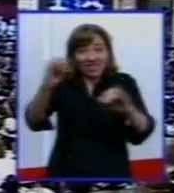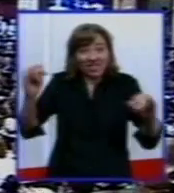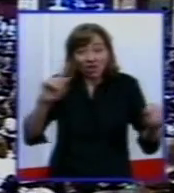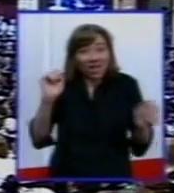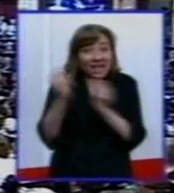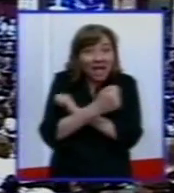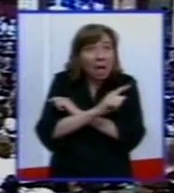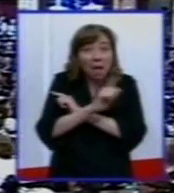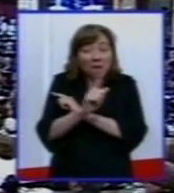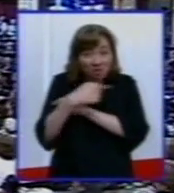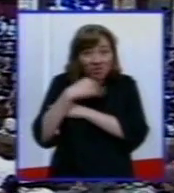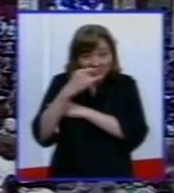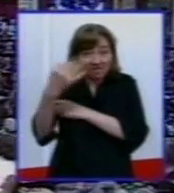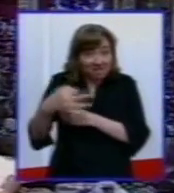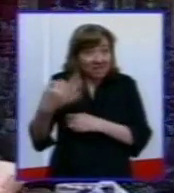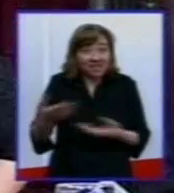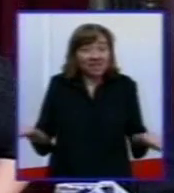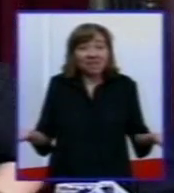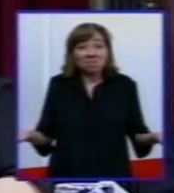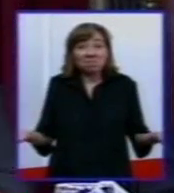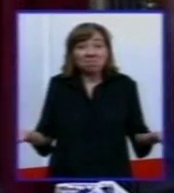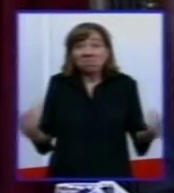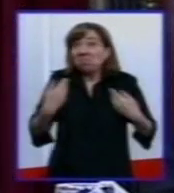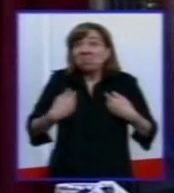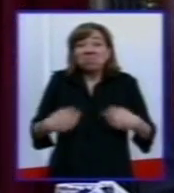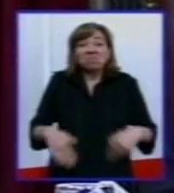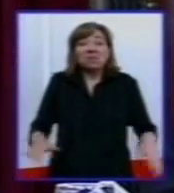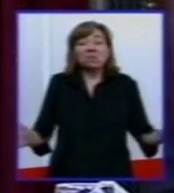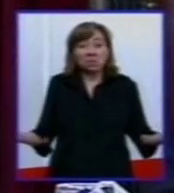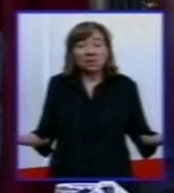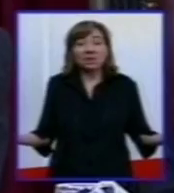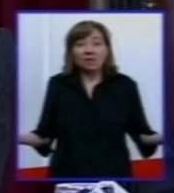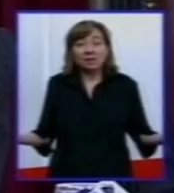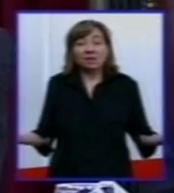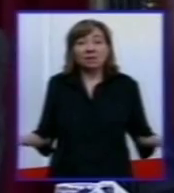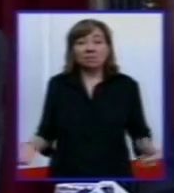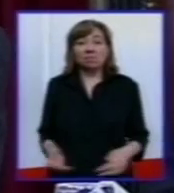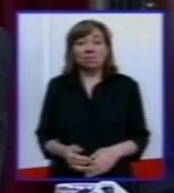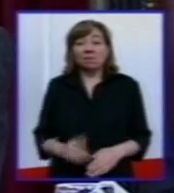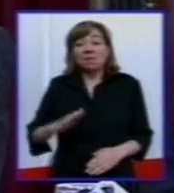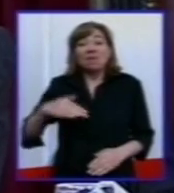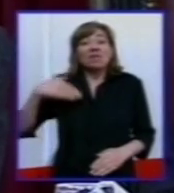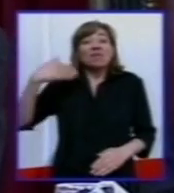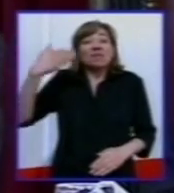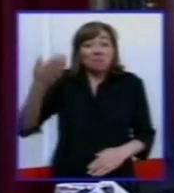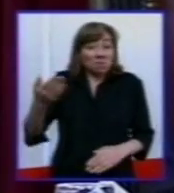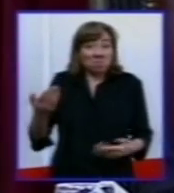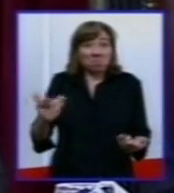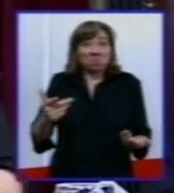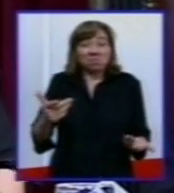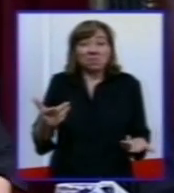Y no pasó nada, como tampoco va a pasar nada con esta